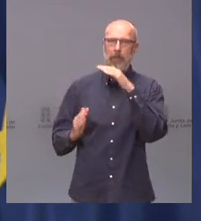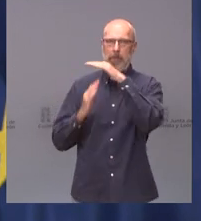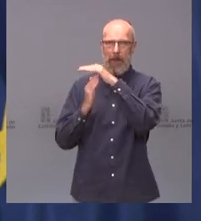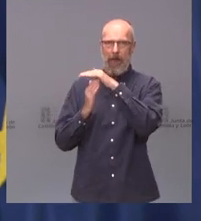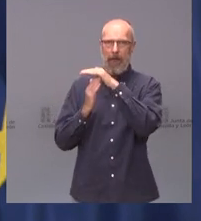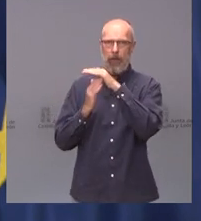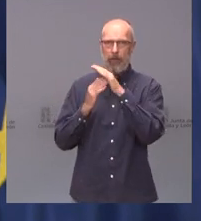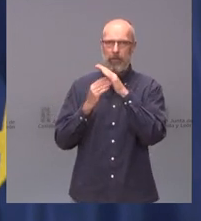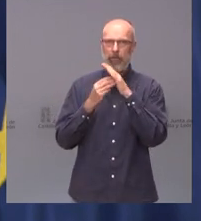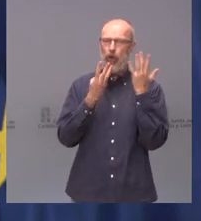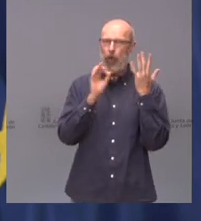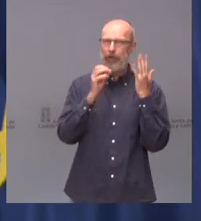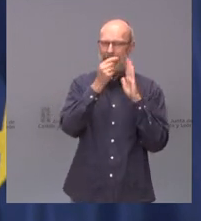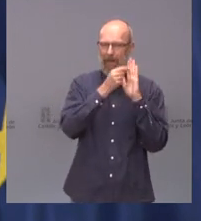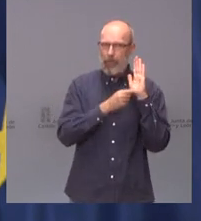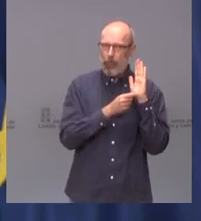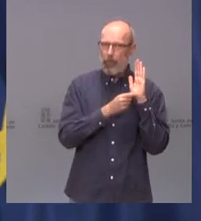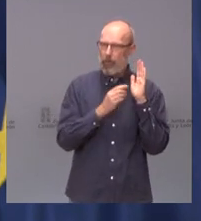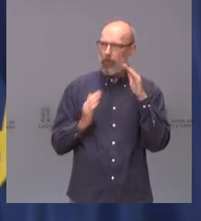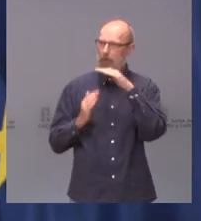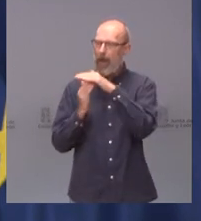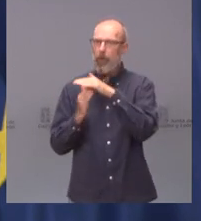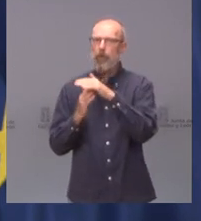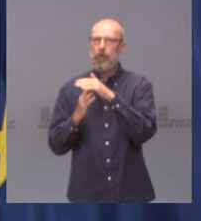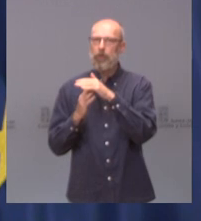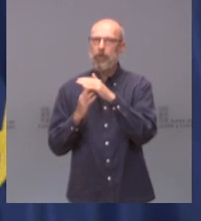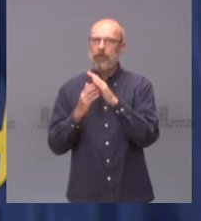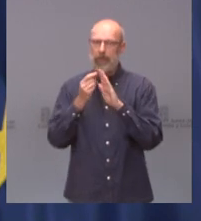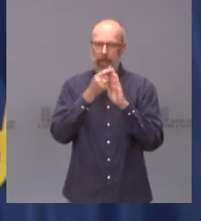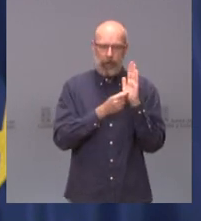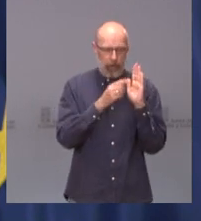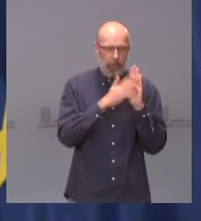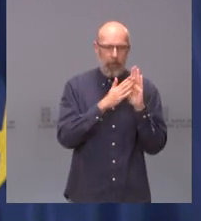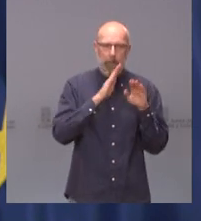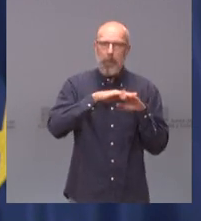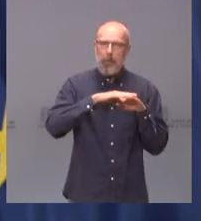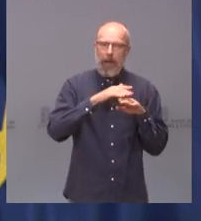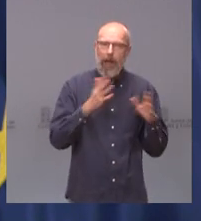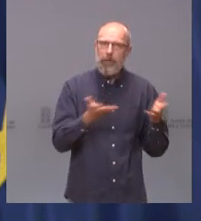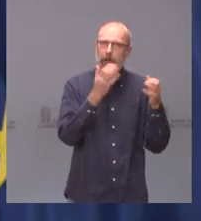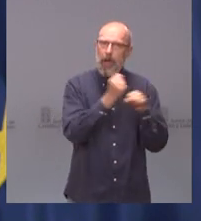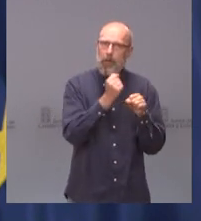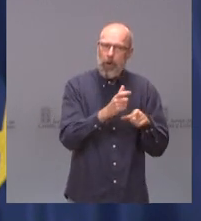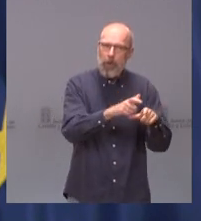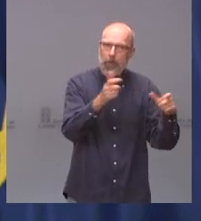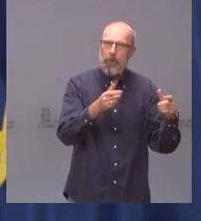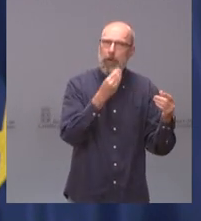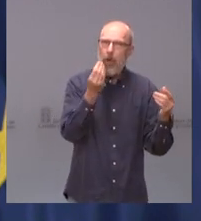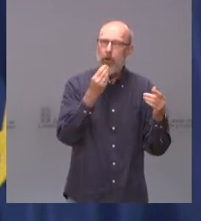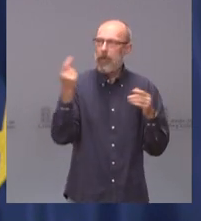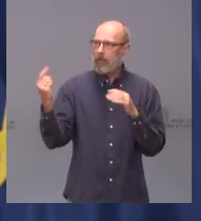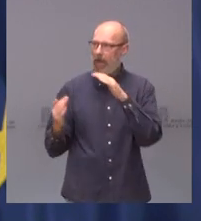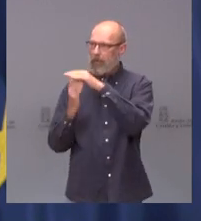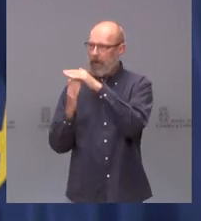Más de 80 pactos destinados a favorecer la creación de empleo en nuestra comunidad. Eso sí que es antiobrero.